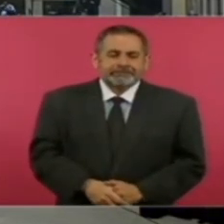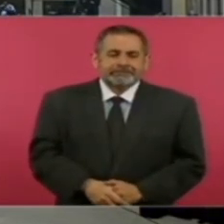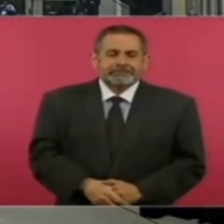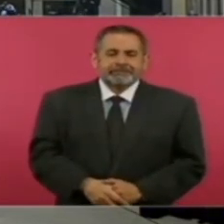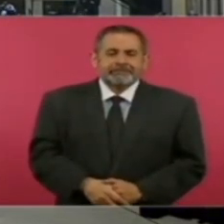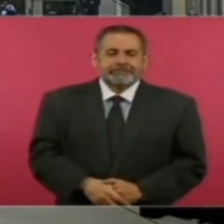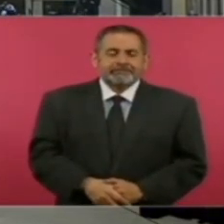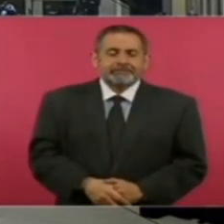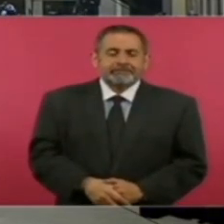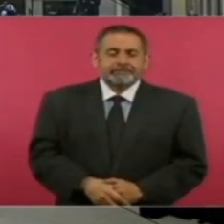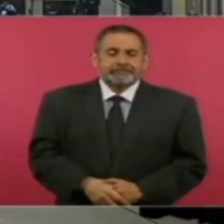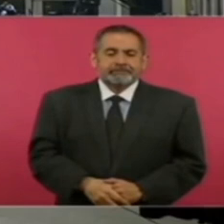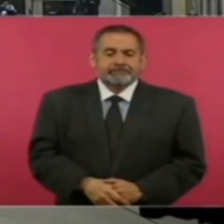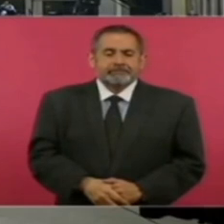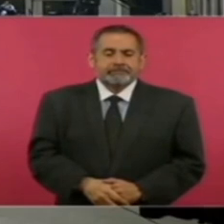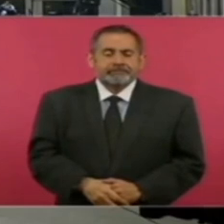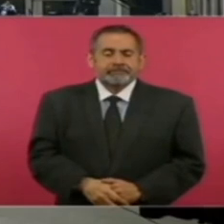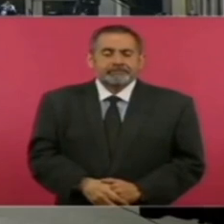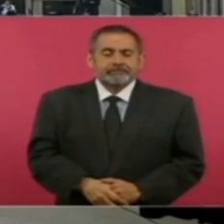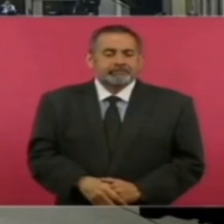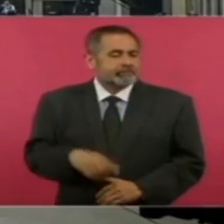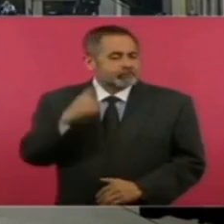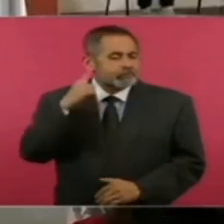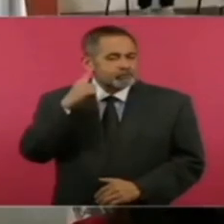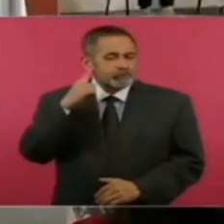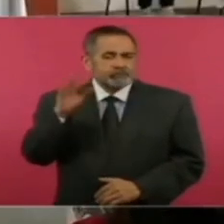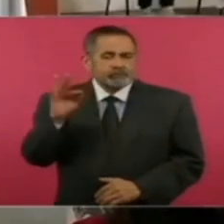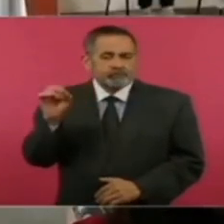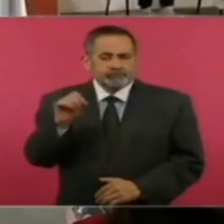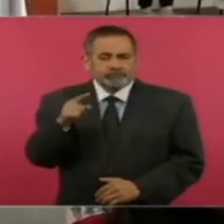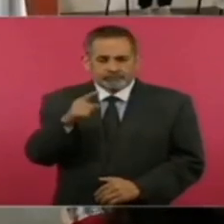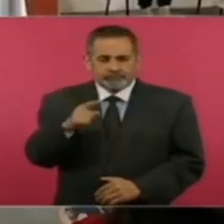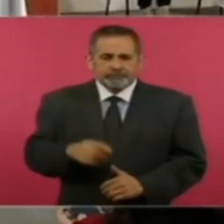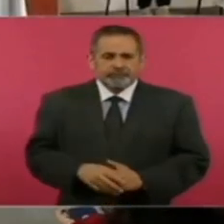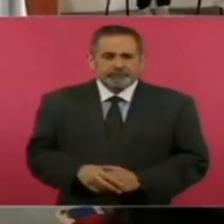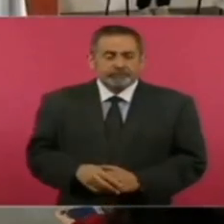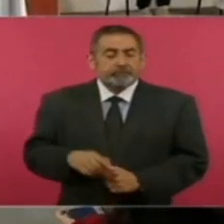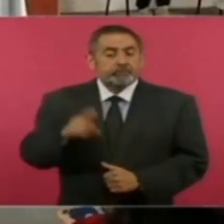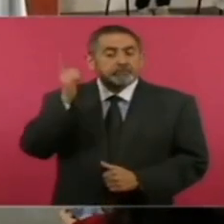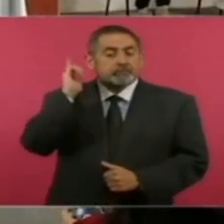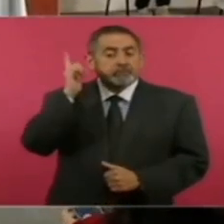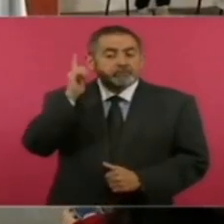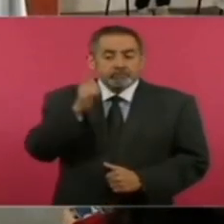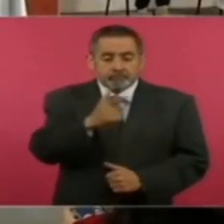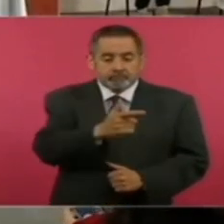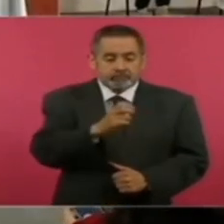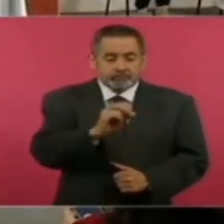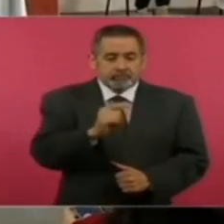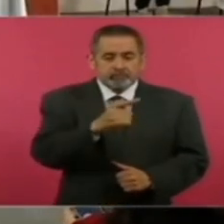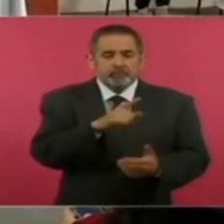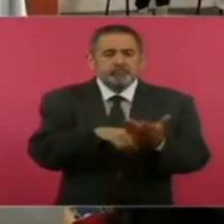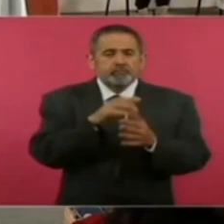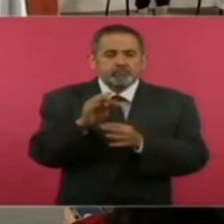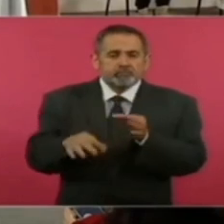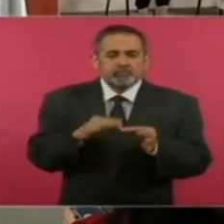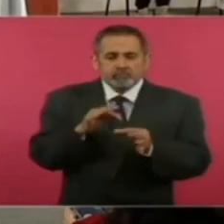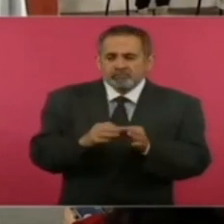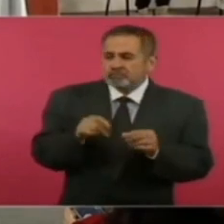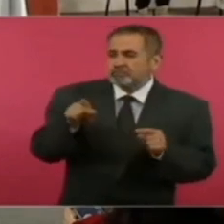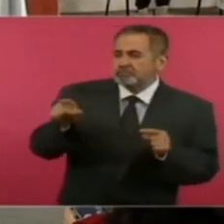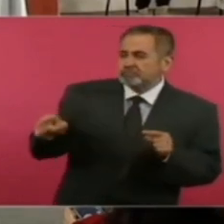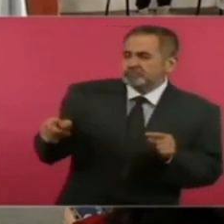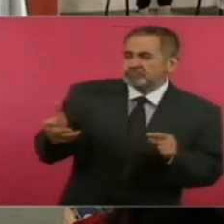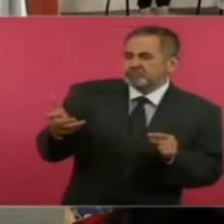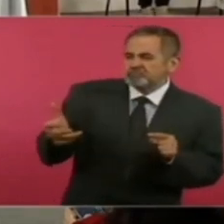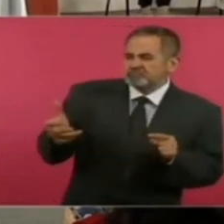espero largo la advertencia para el país ojalá y Sochi nos cubra eso de que los huevones no